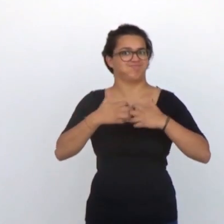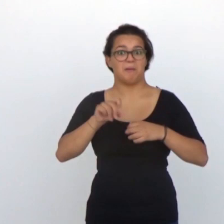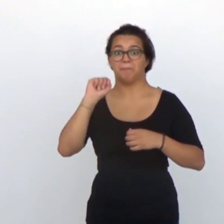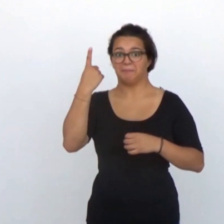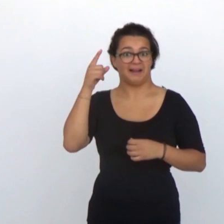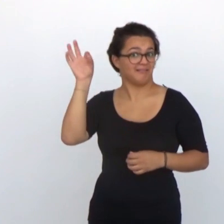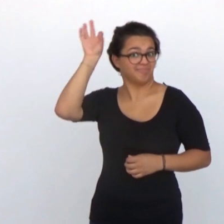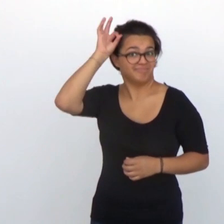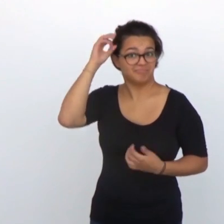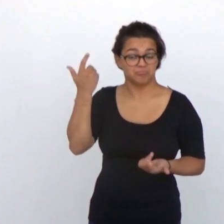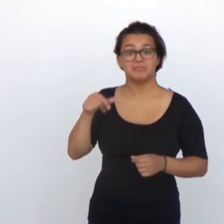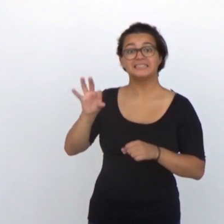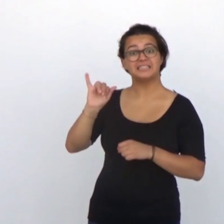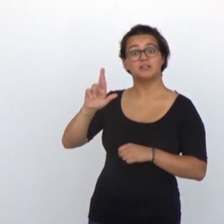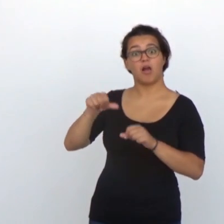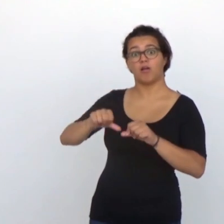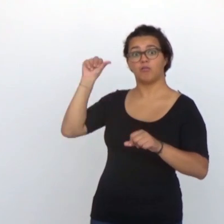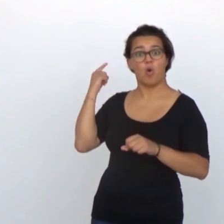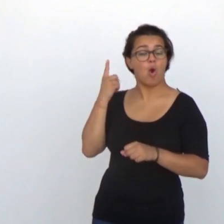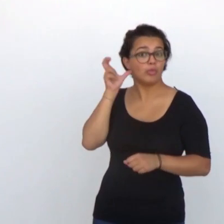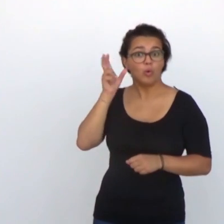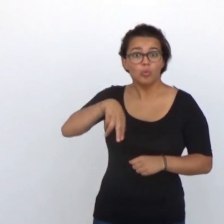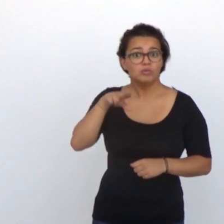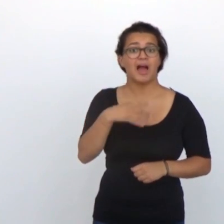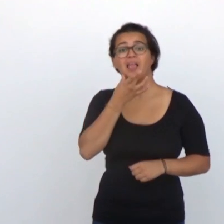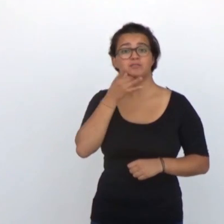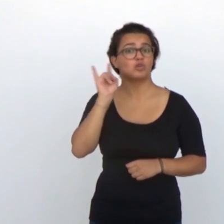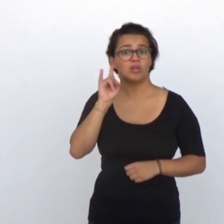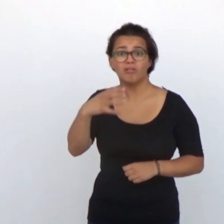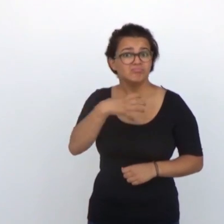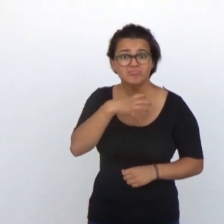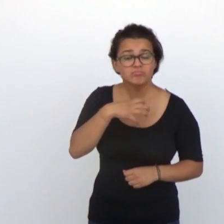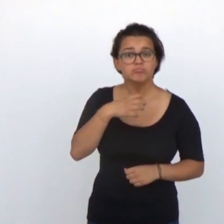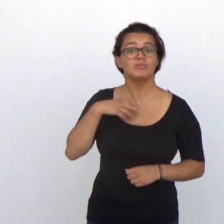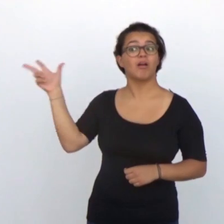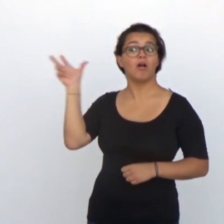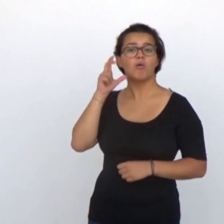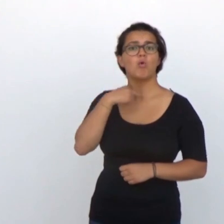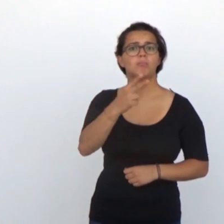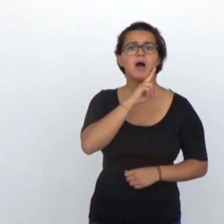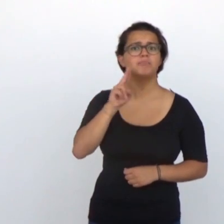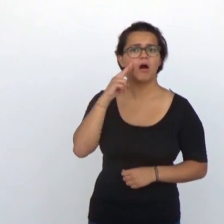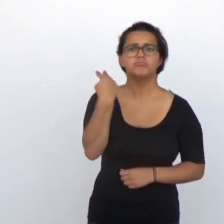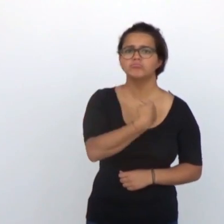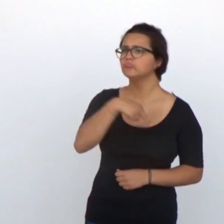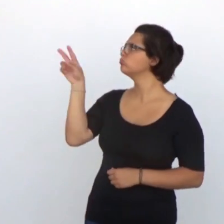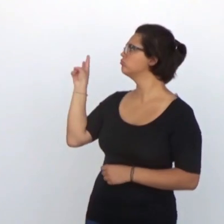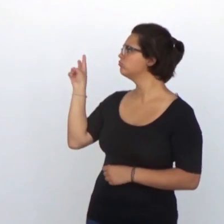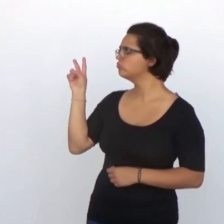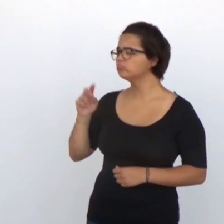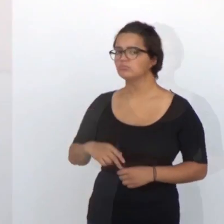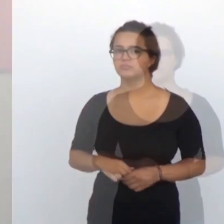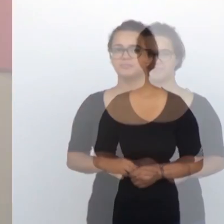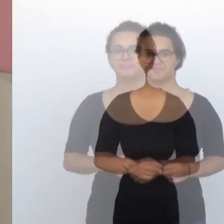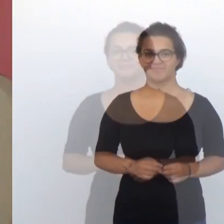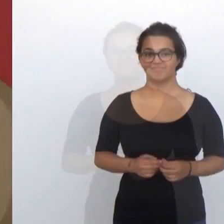implante aunque Sira no había oído nunca y no puede identificar los sonidos gira la cabeza al notar la sensación desencadenada